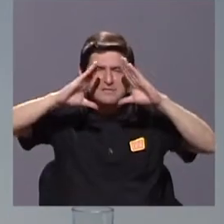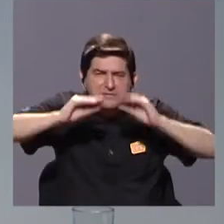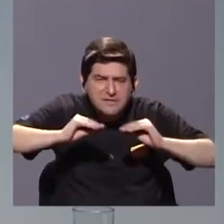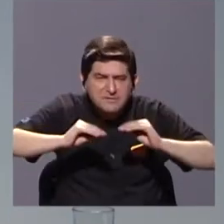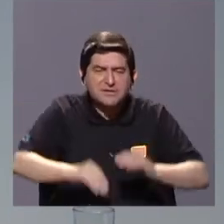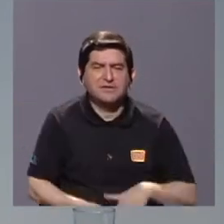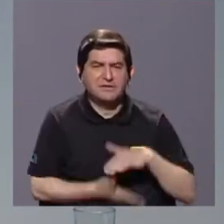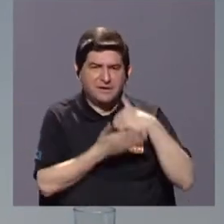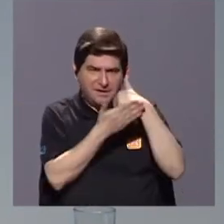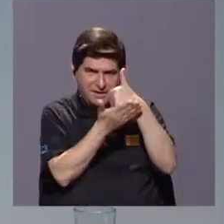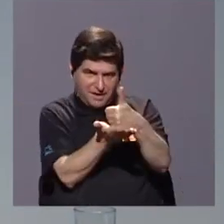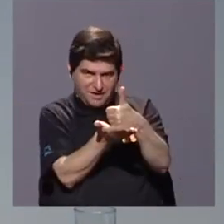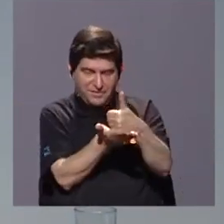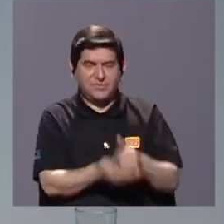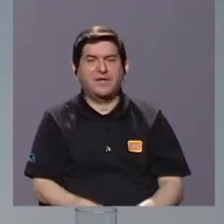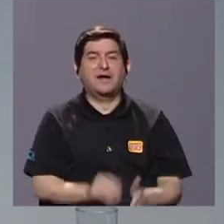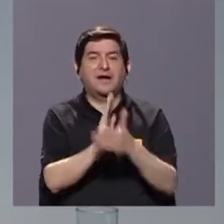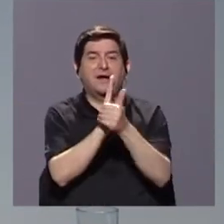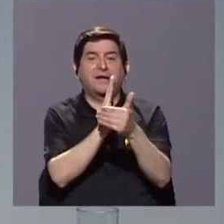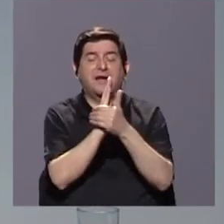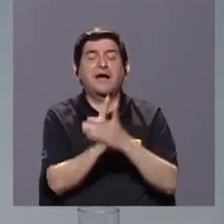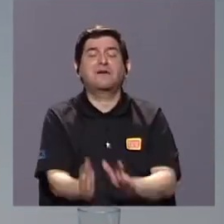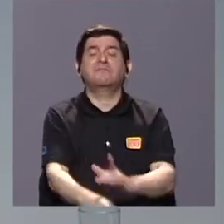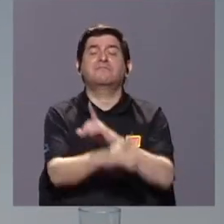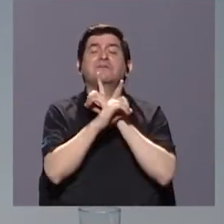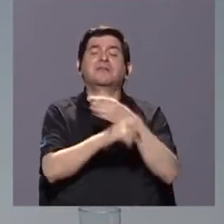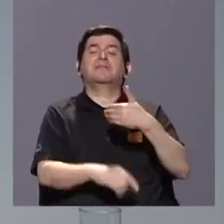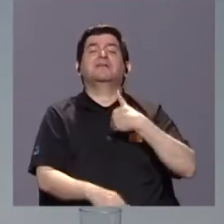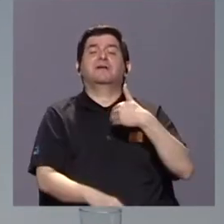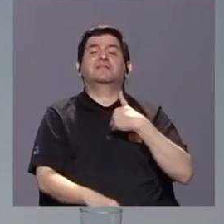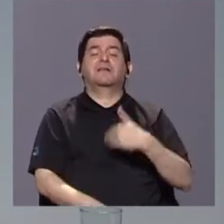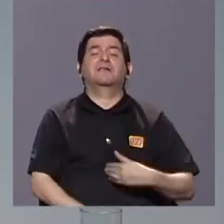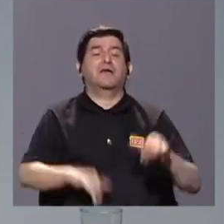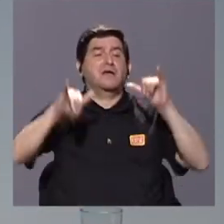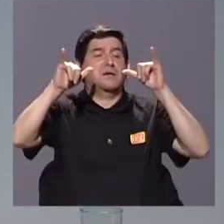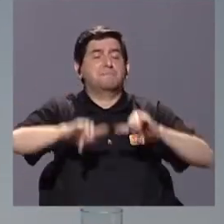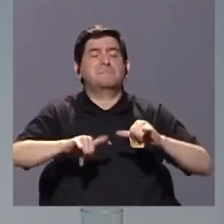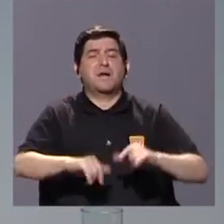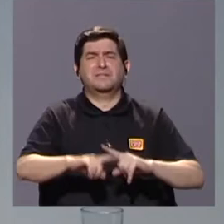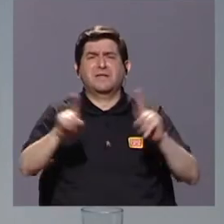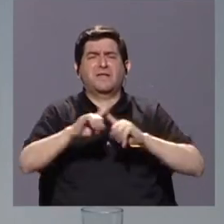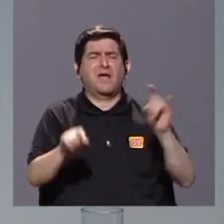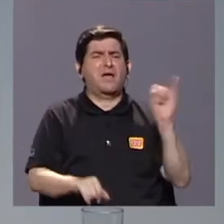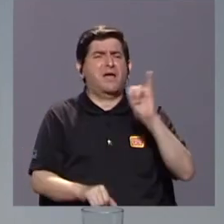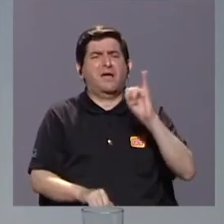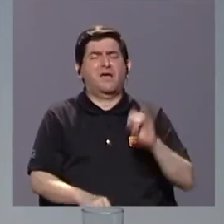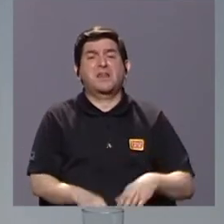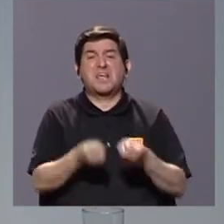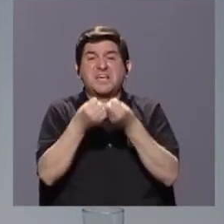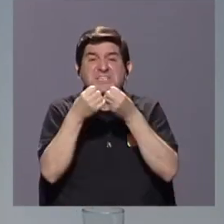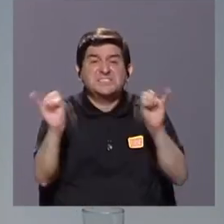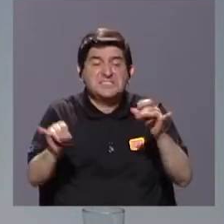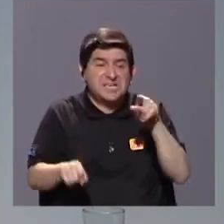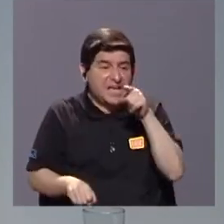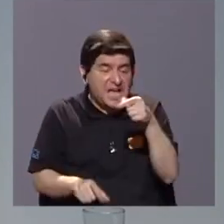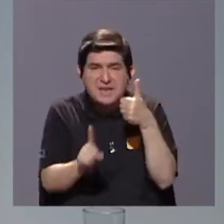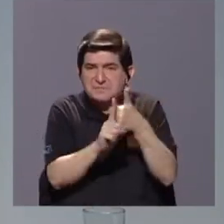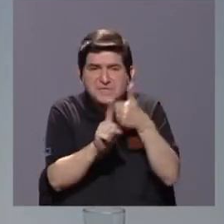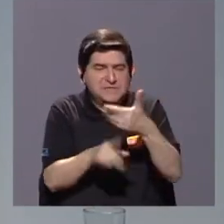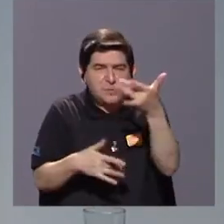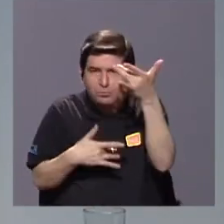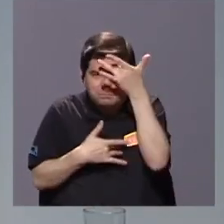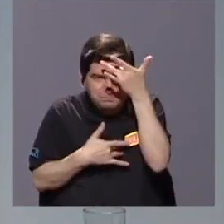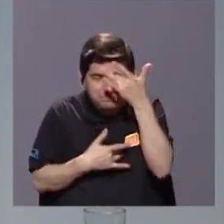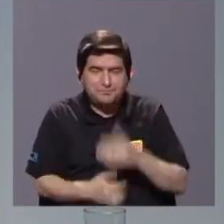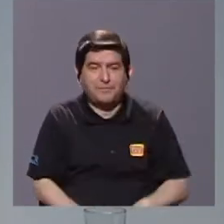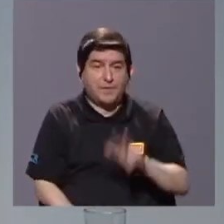han favorecido esa capacidad inmunológica que ellos tienen para mantener muchos agentes infecciosos sin enfermarse. Entonces, por